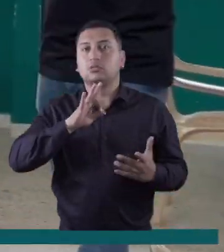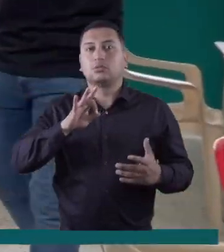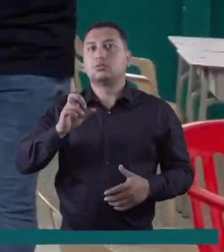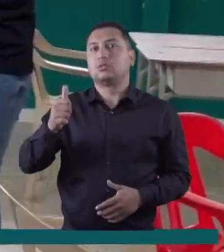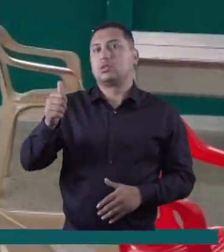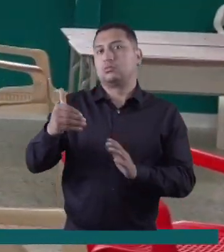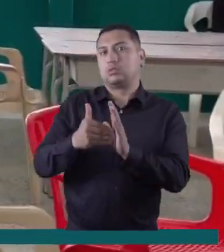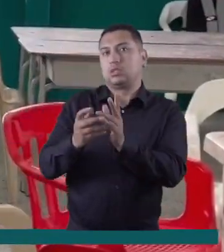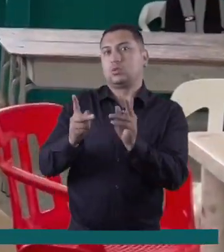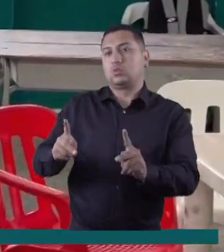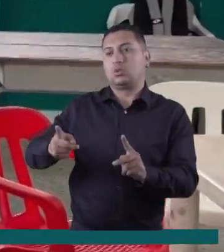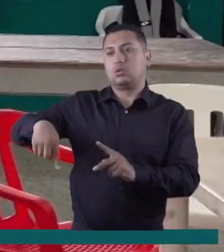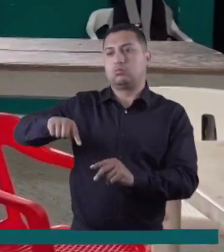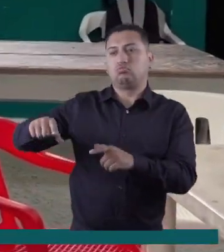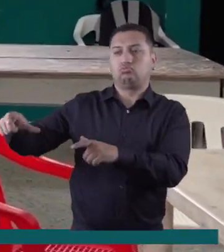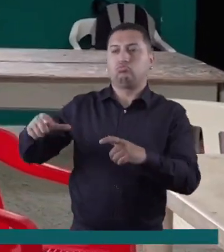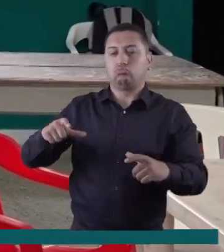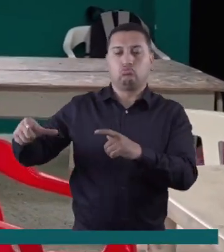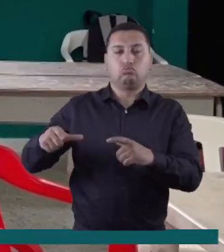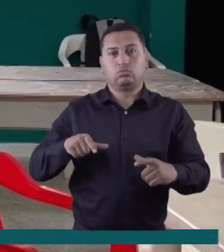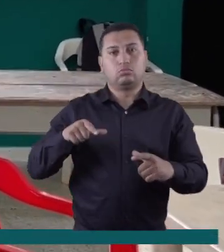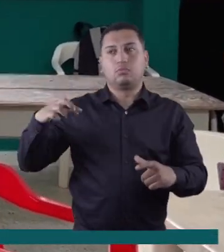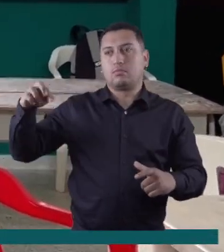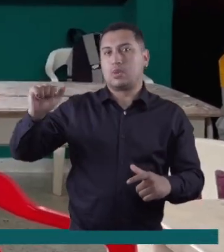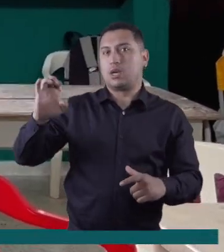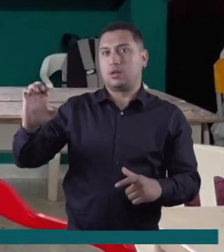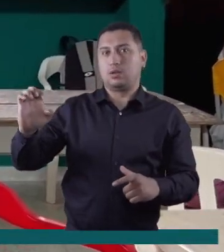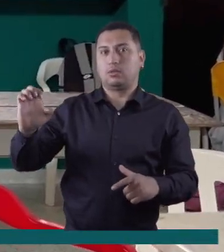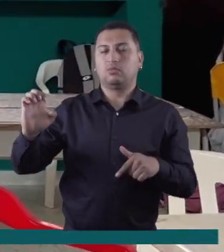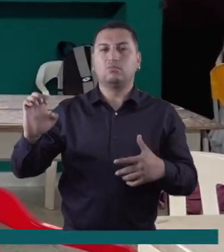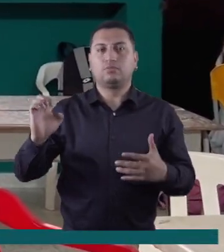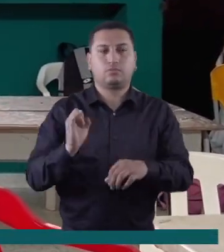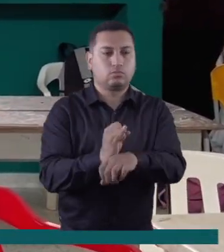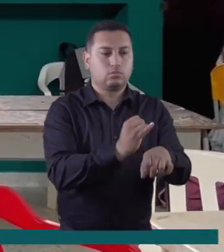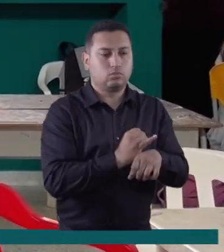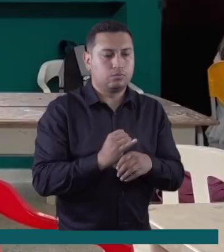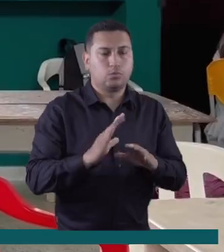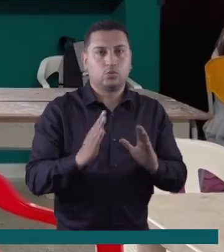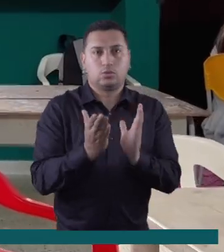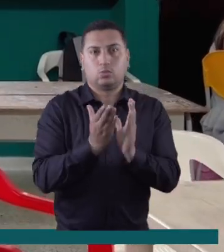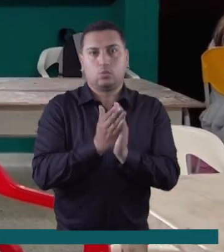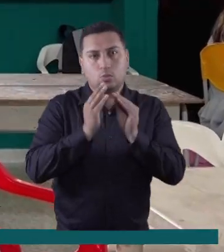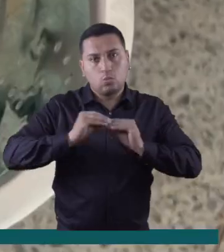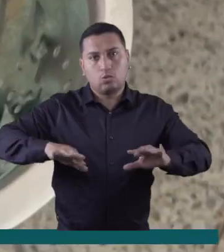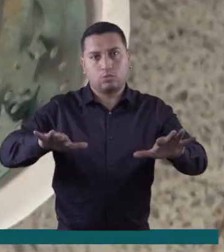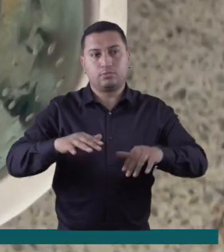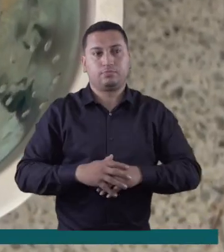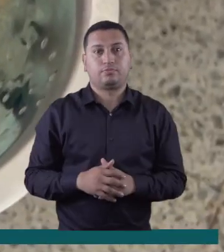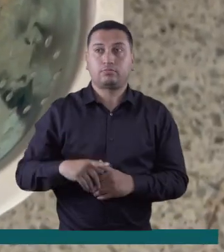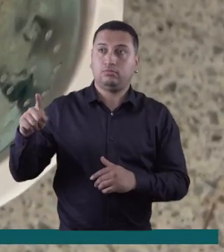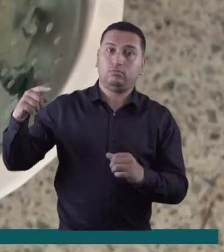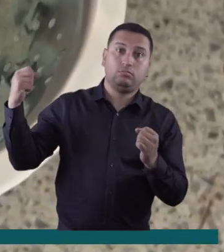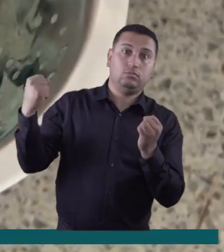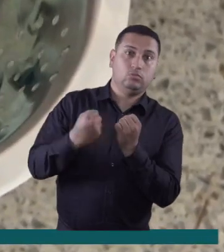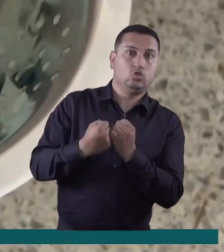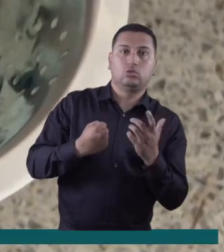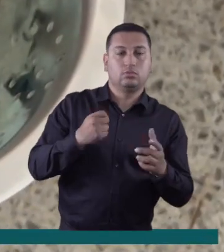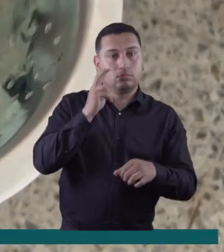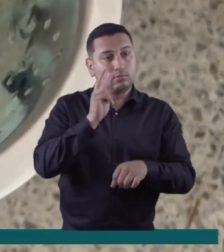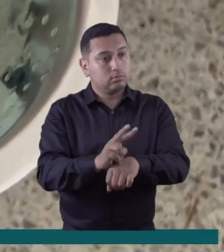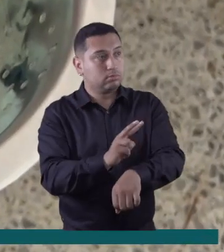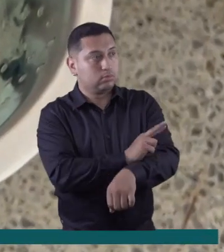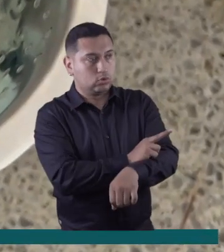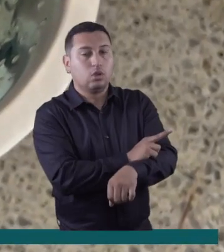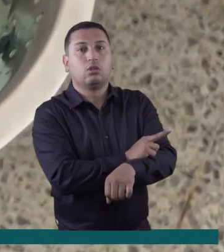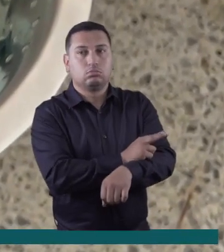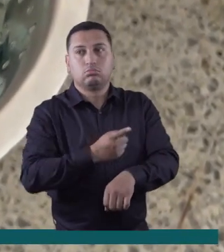estudiantes que reciben las raciones del PAE en caliente en las diferentes instituciones educativas públicas. Los directivos de la institución apoyan a los